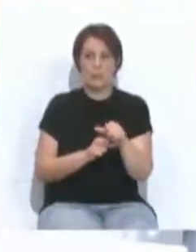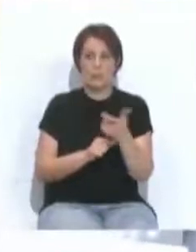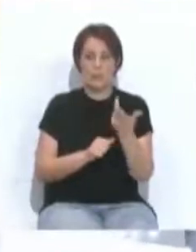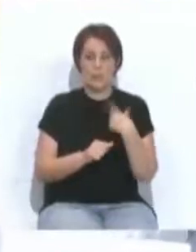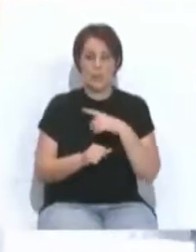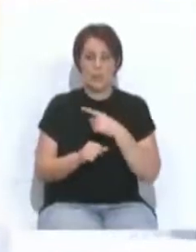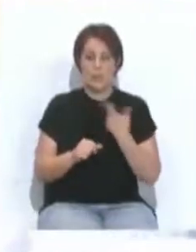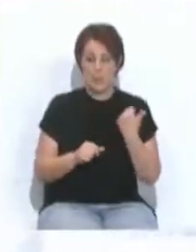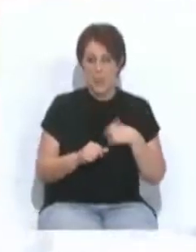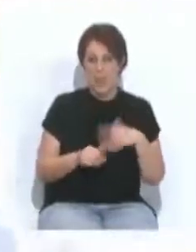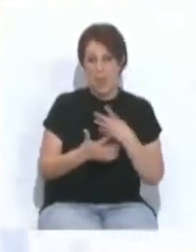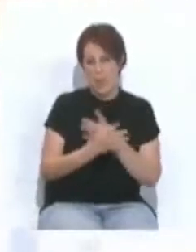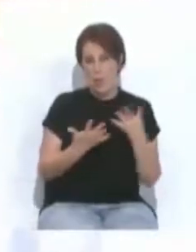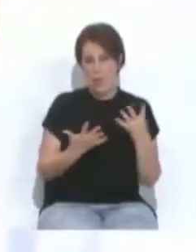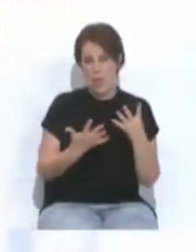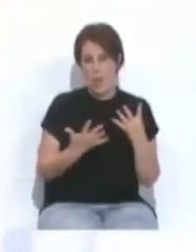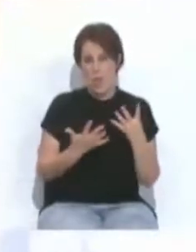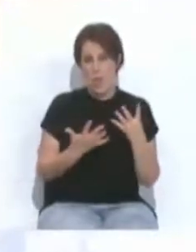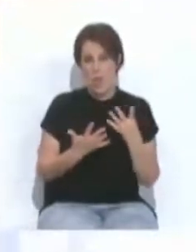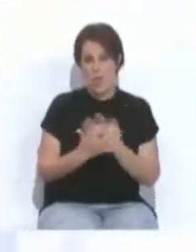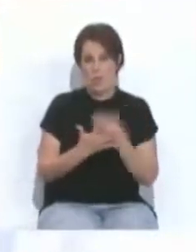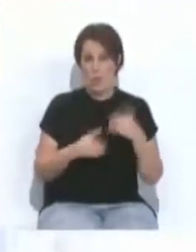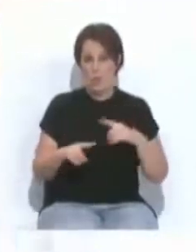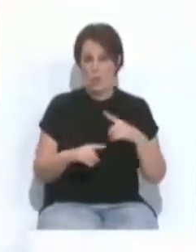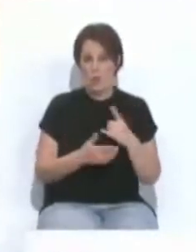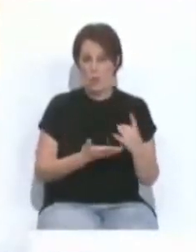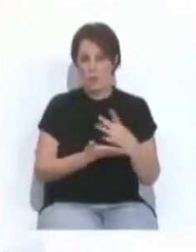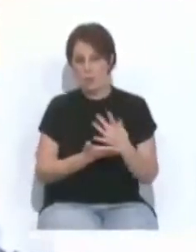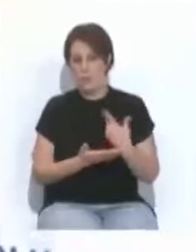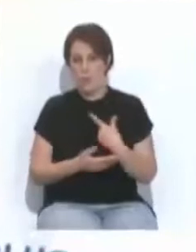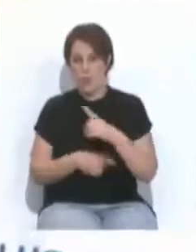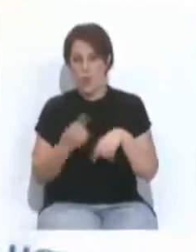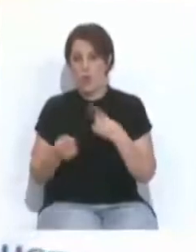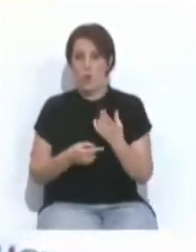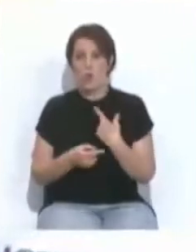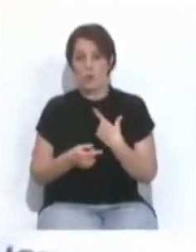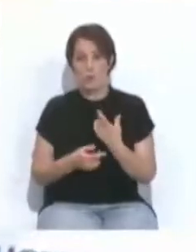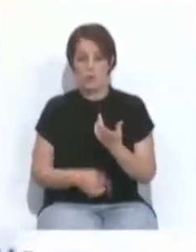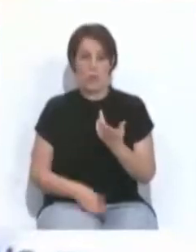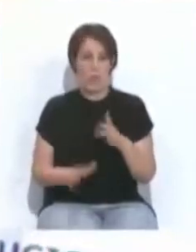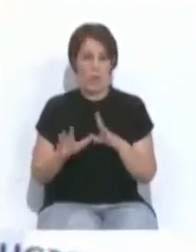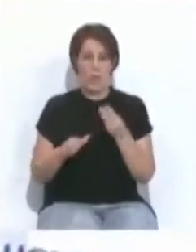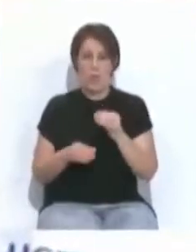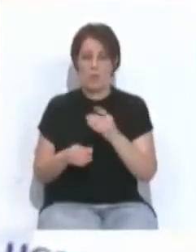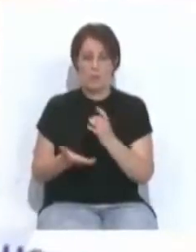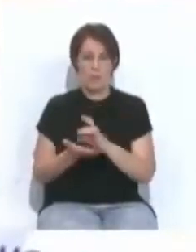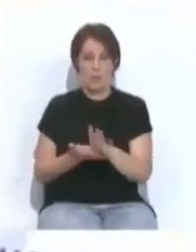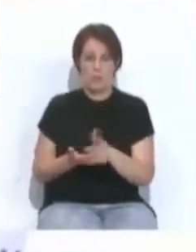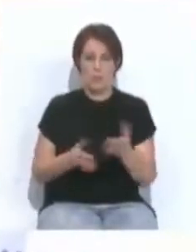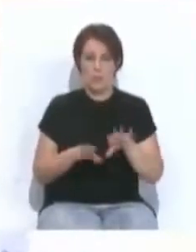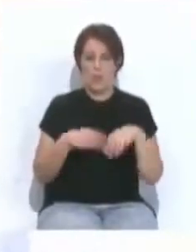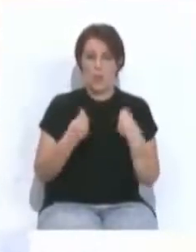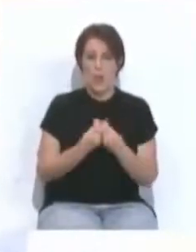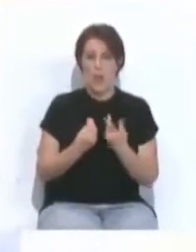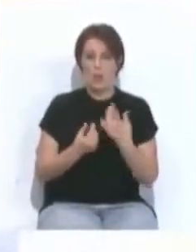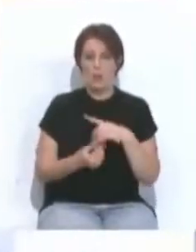calle, porque hemos ido a la calle unos 19 monitores, pues irán a la calle otro tanto, unos 10 más. O sea que en total